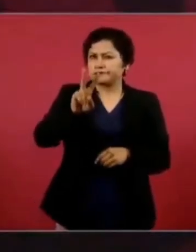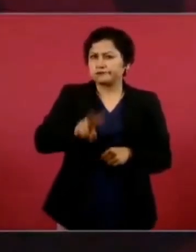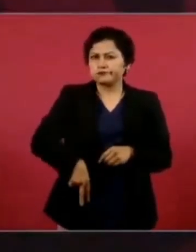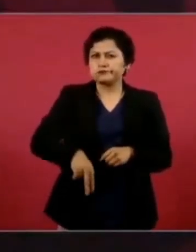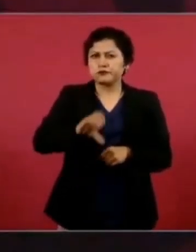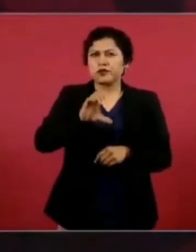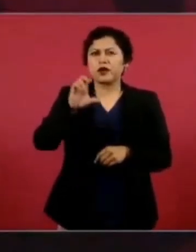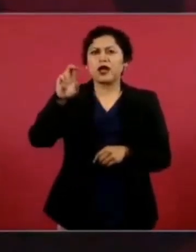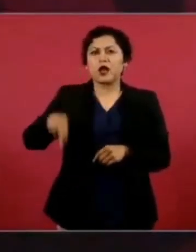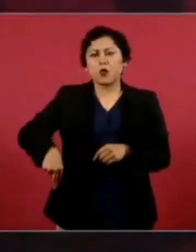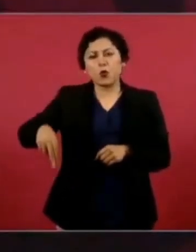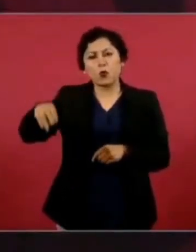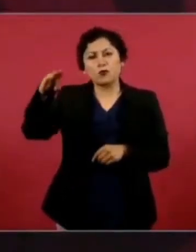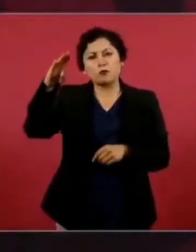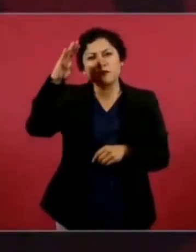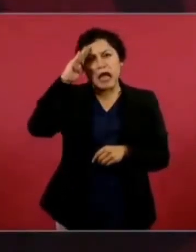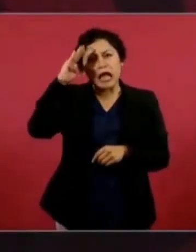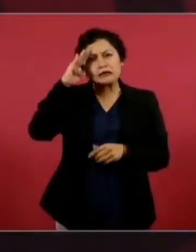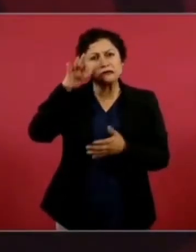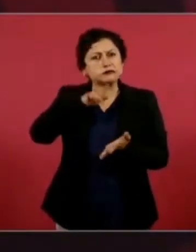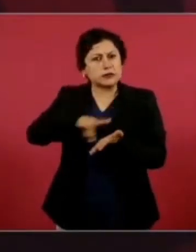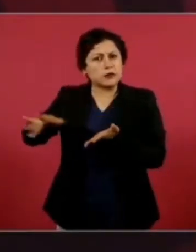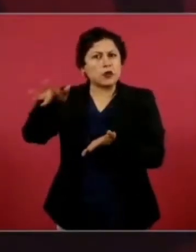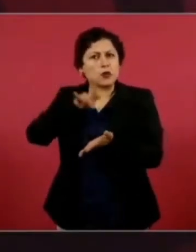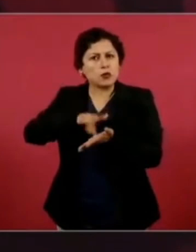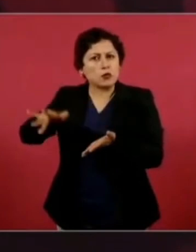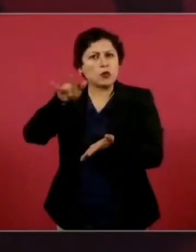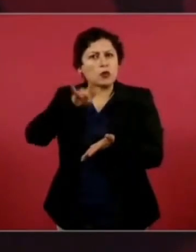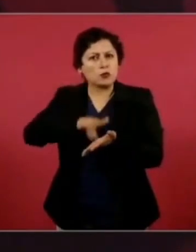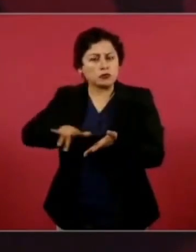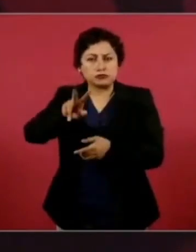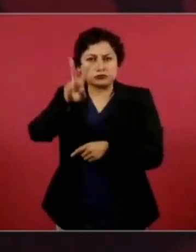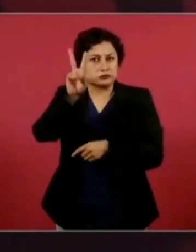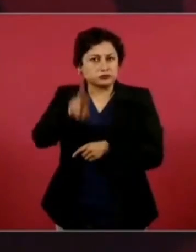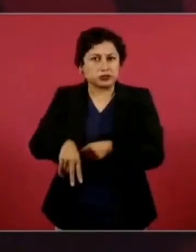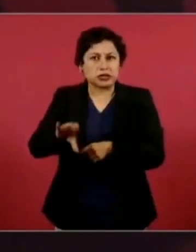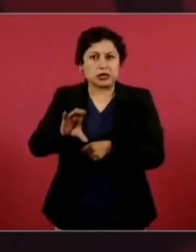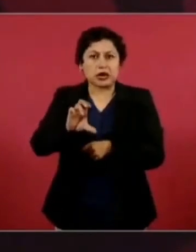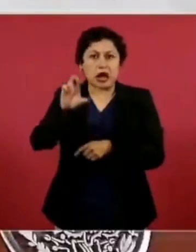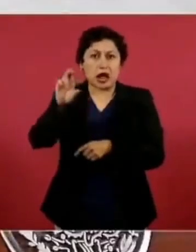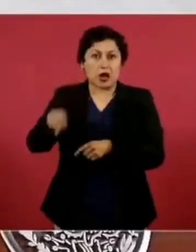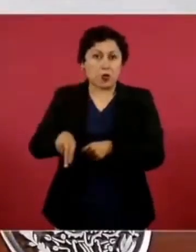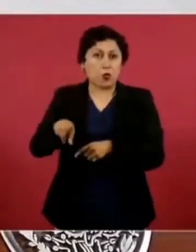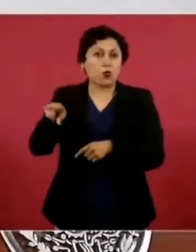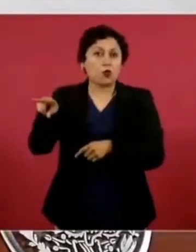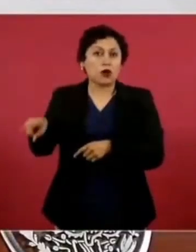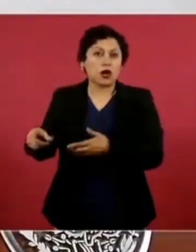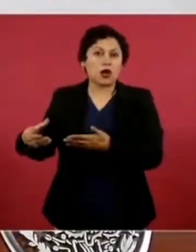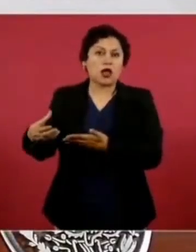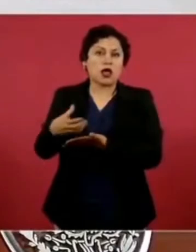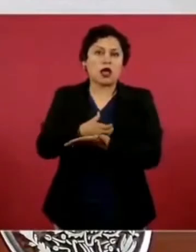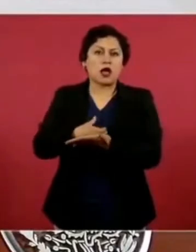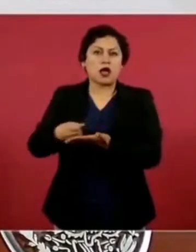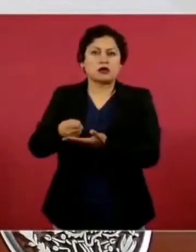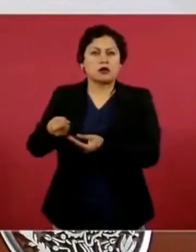O le estamos devolviendo a Quintana Roo lo mucho que le ha dado al país.